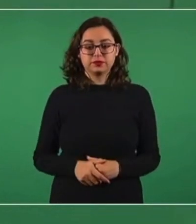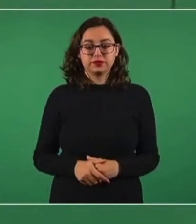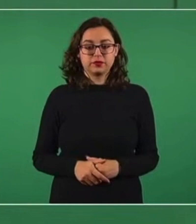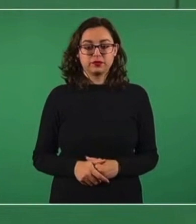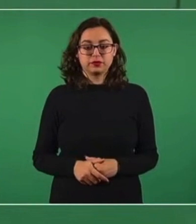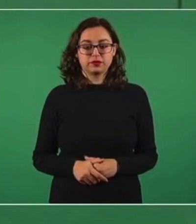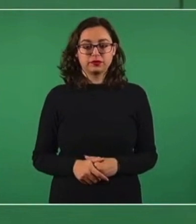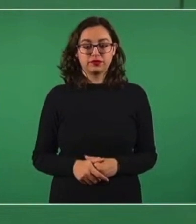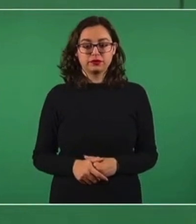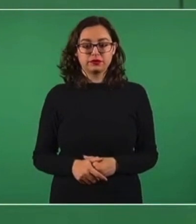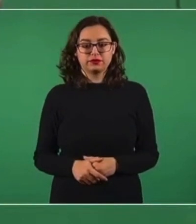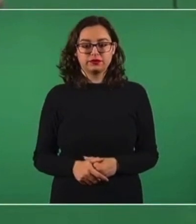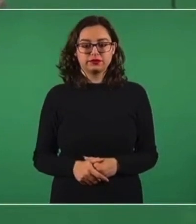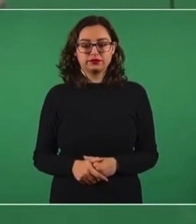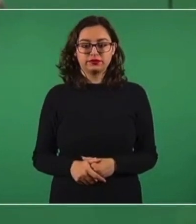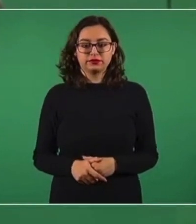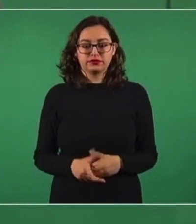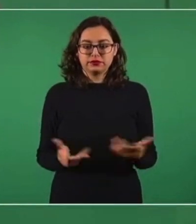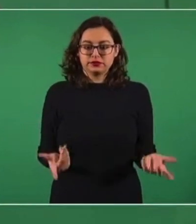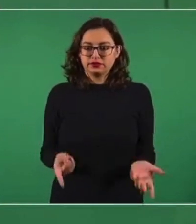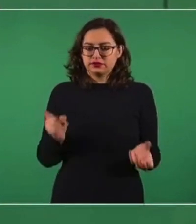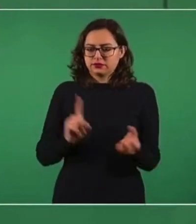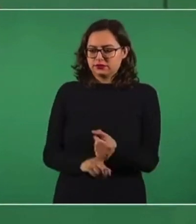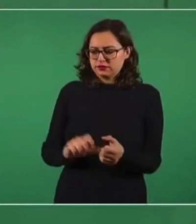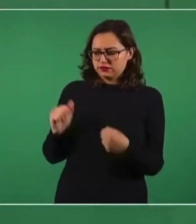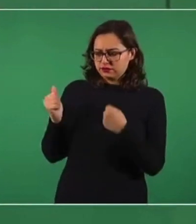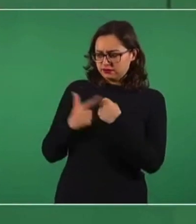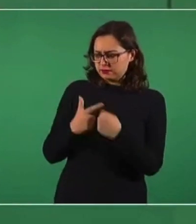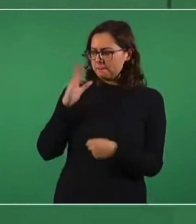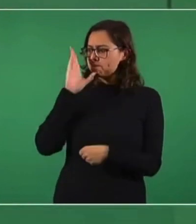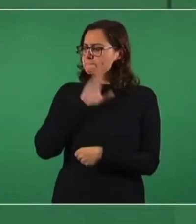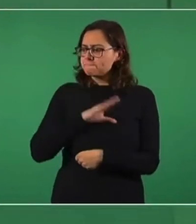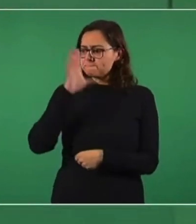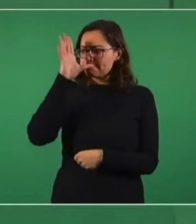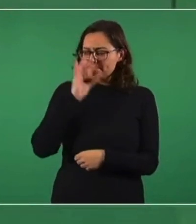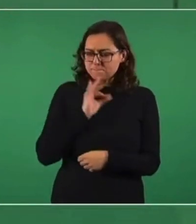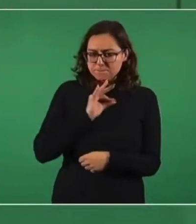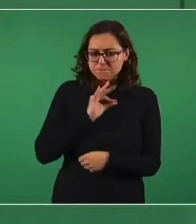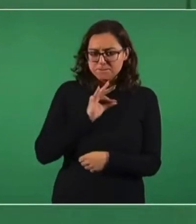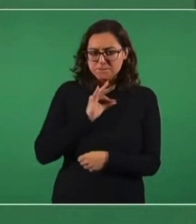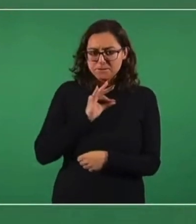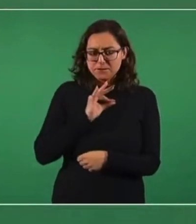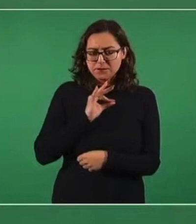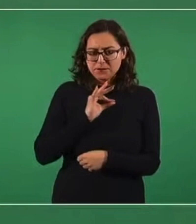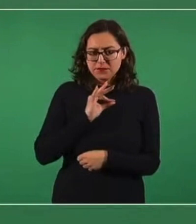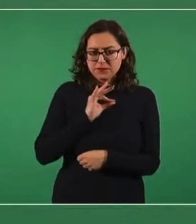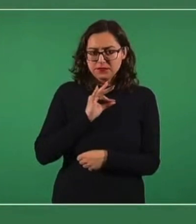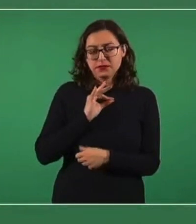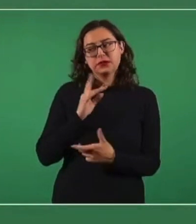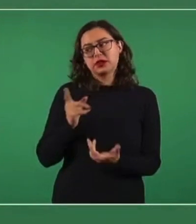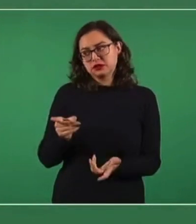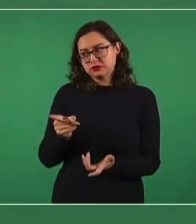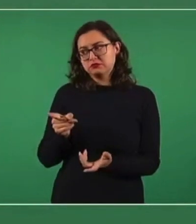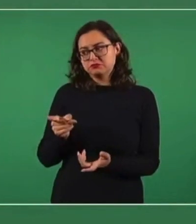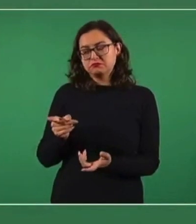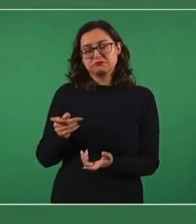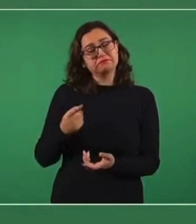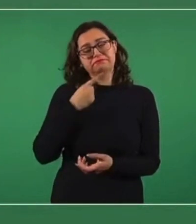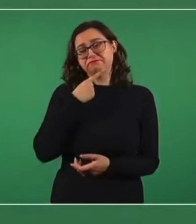Y si hay irregularidades, a la fiscalía